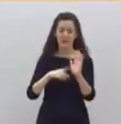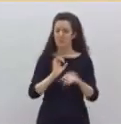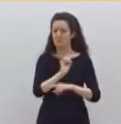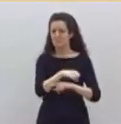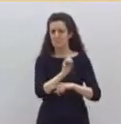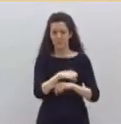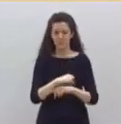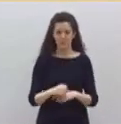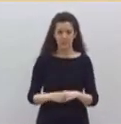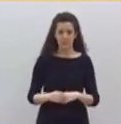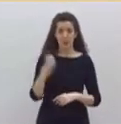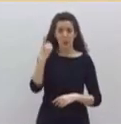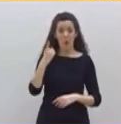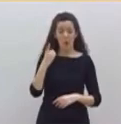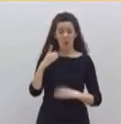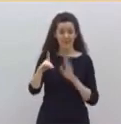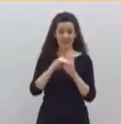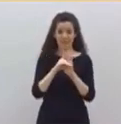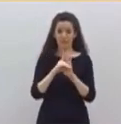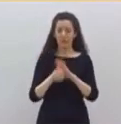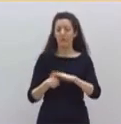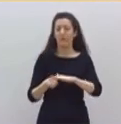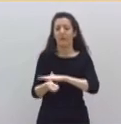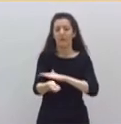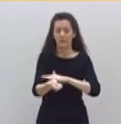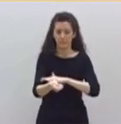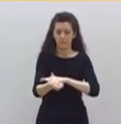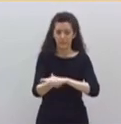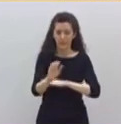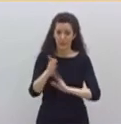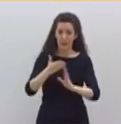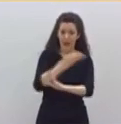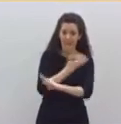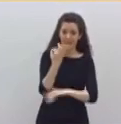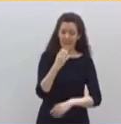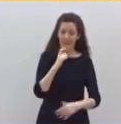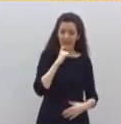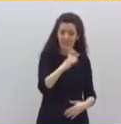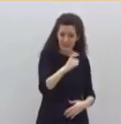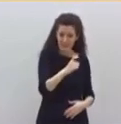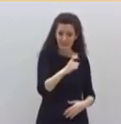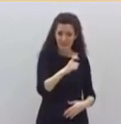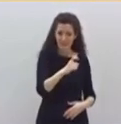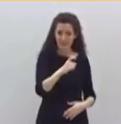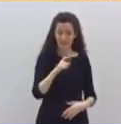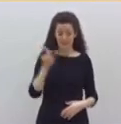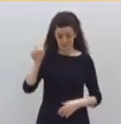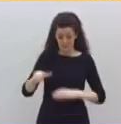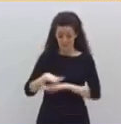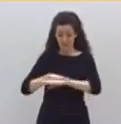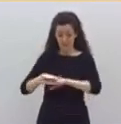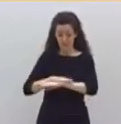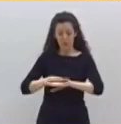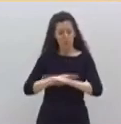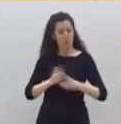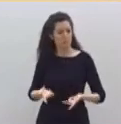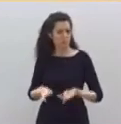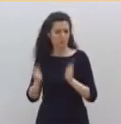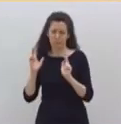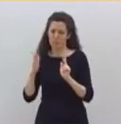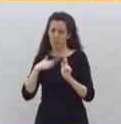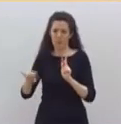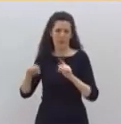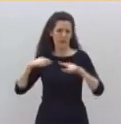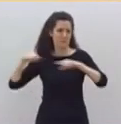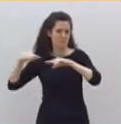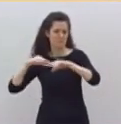al partido que tiene que aprobarlo? ¿Que va a dejar a un ministro limitar nuestras libertades sin ni siquiera pasar por un consejo de ministros